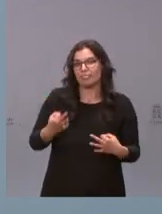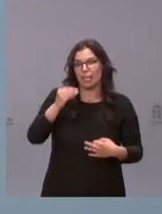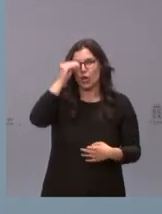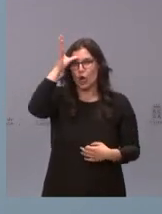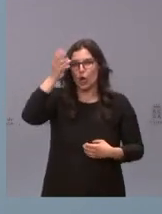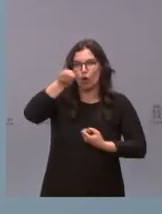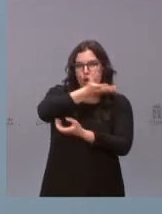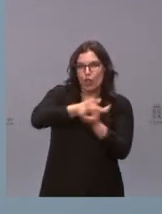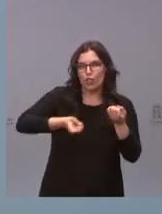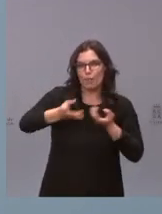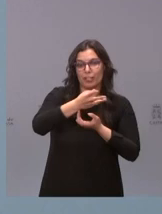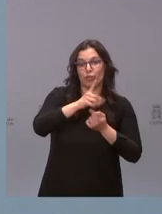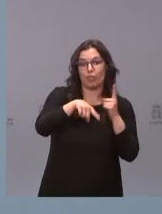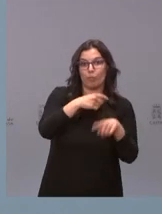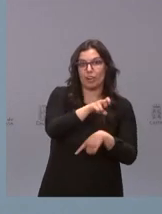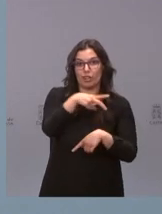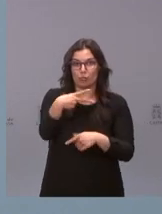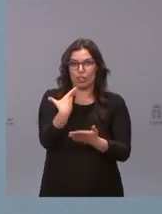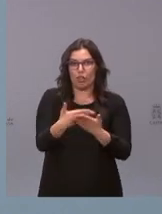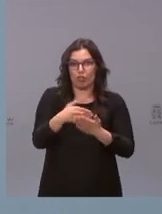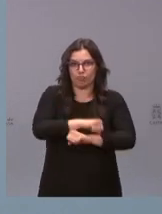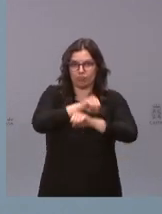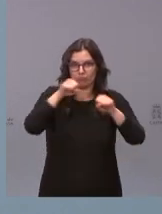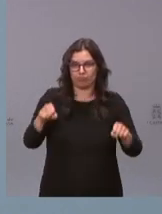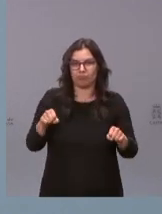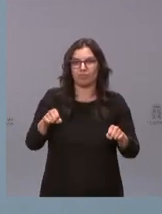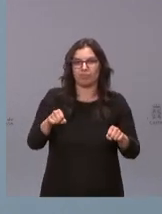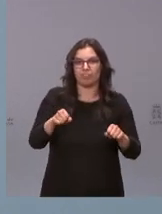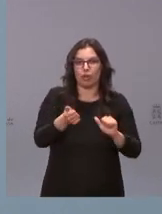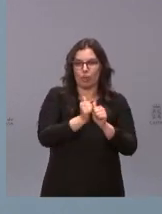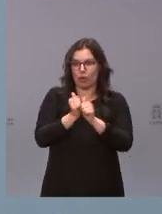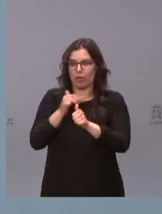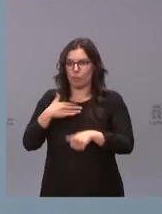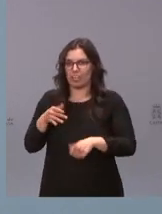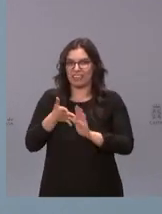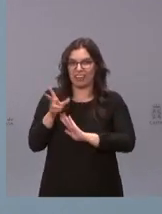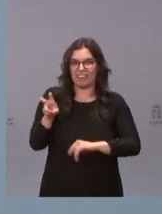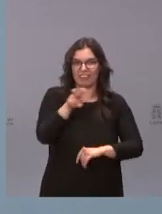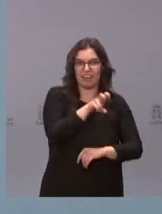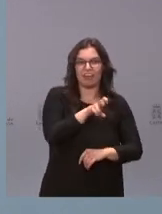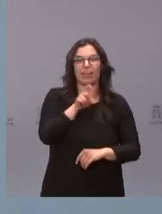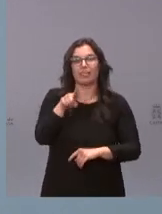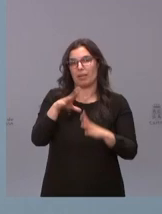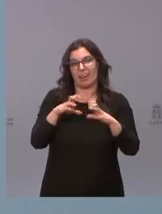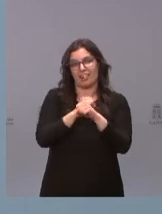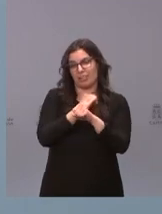el de los resultados robustos y reproducibles y sobre todo también las ganas de trabajar